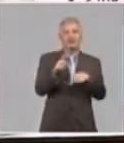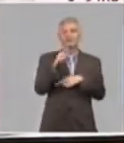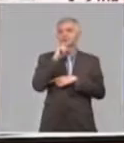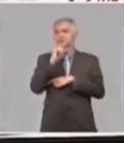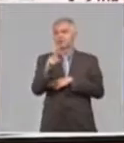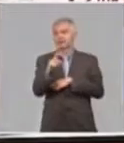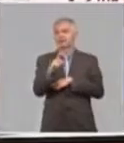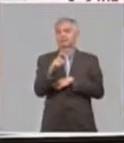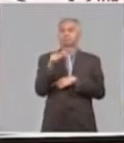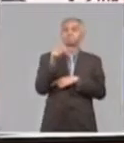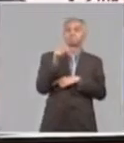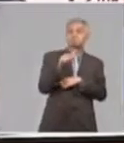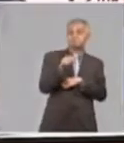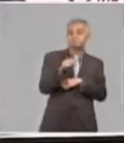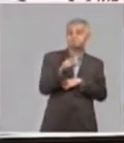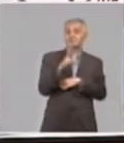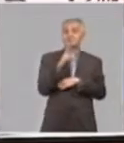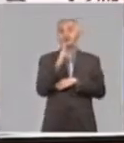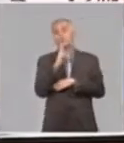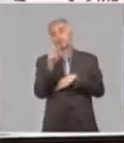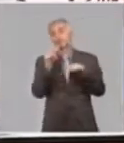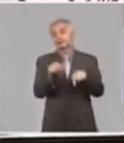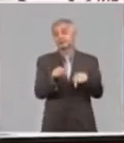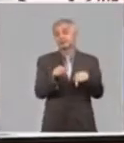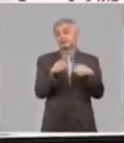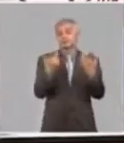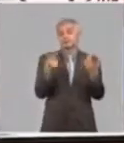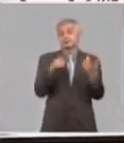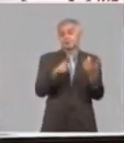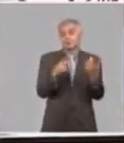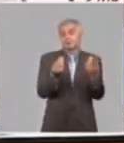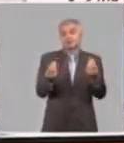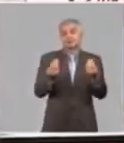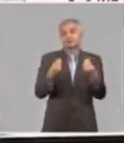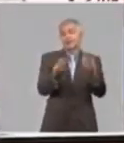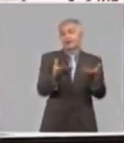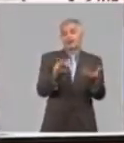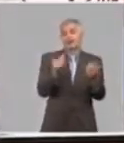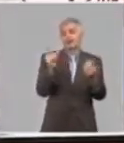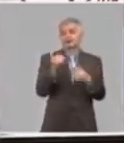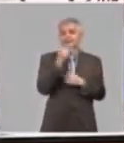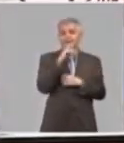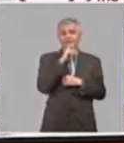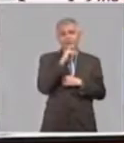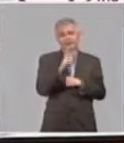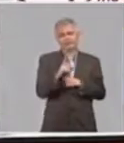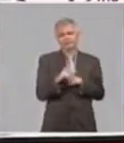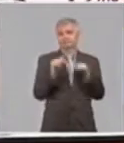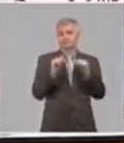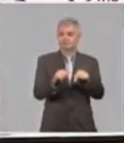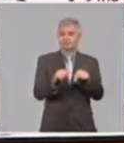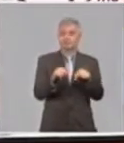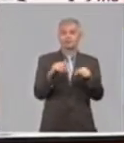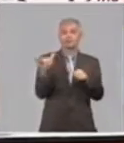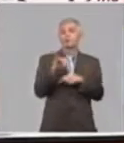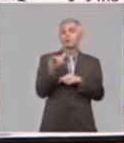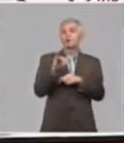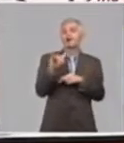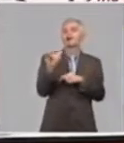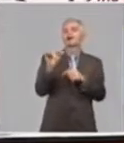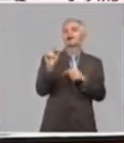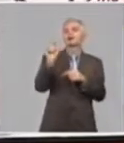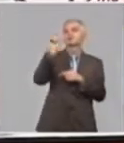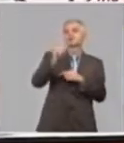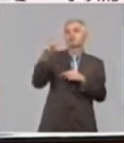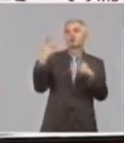la poca que tengamos, bueno, trae determinadas dificultades. Bueno, también los meteorólogos plantean que cuando hay precipitaciones,